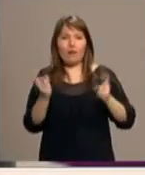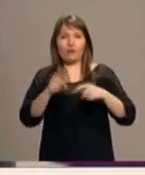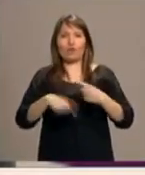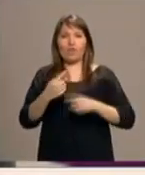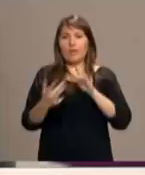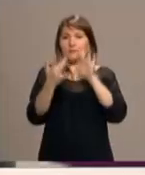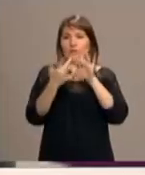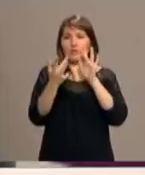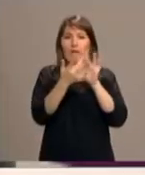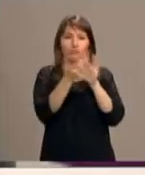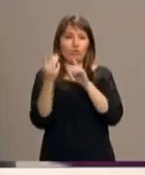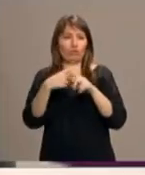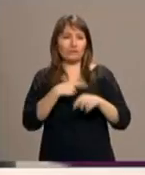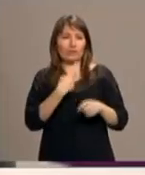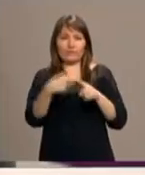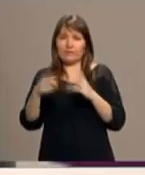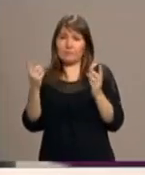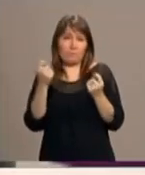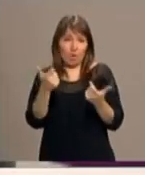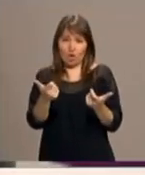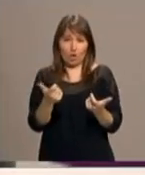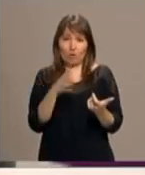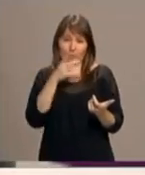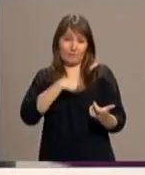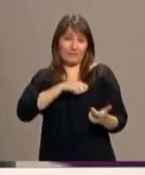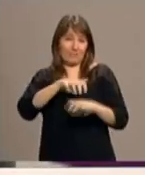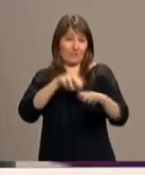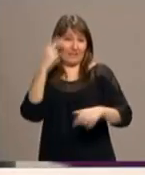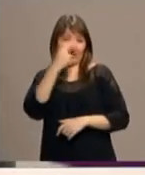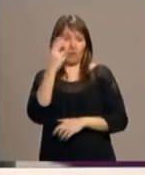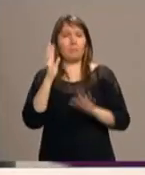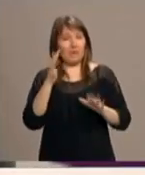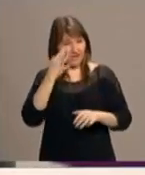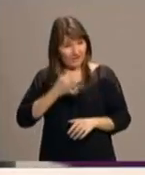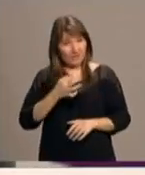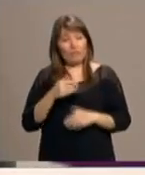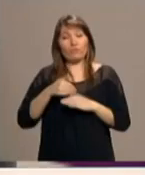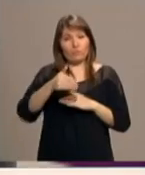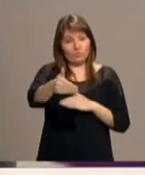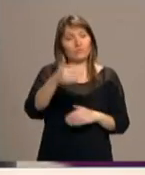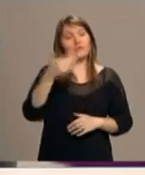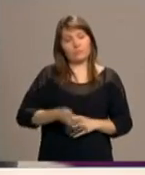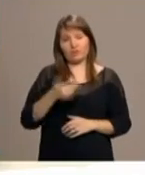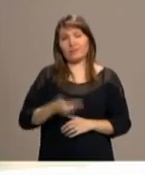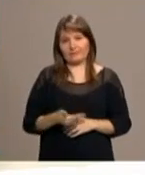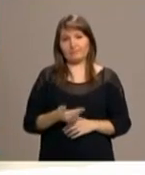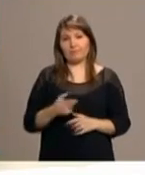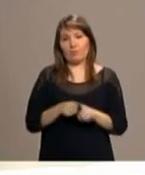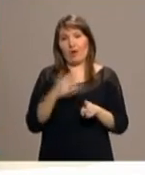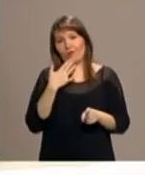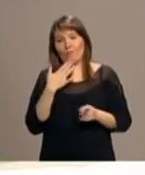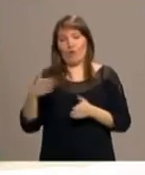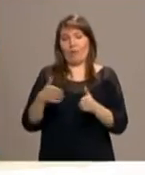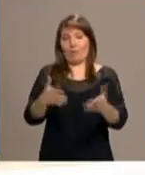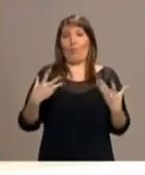con otros cristianos, es un tema que espiritualmente y para el futuro de la humanidad es muy importante. Caminemos juntos, como